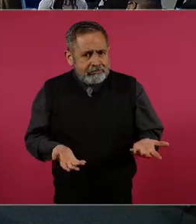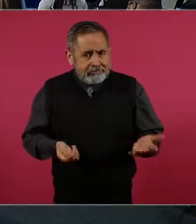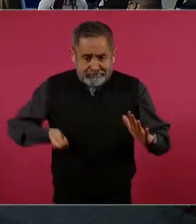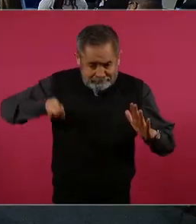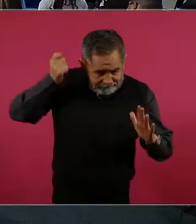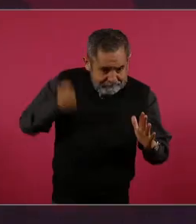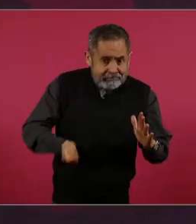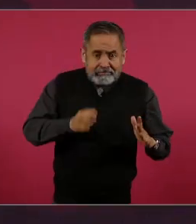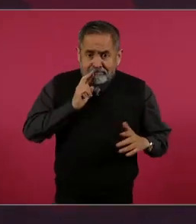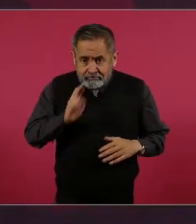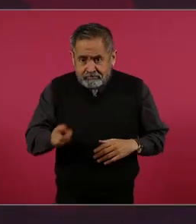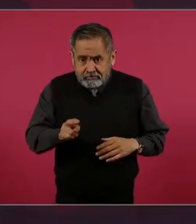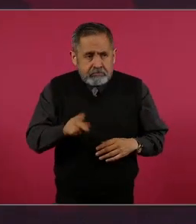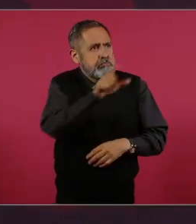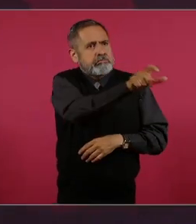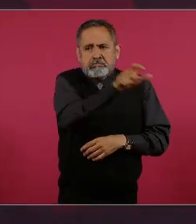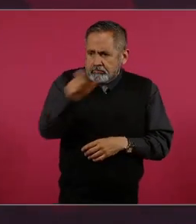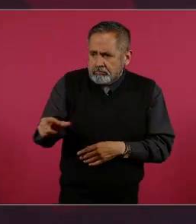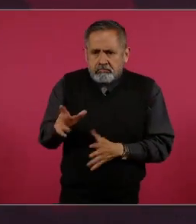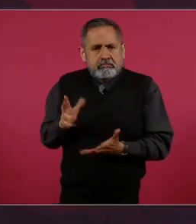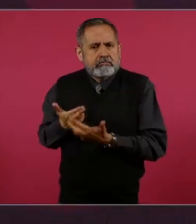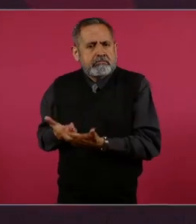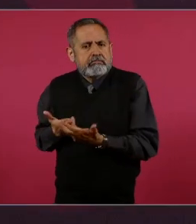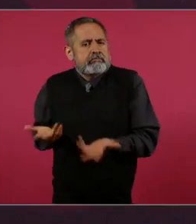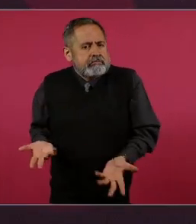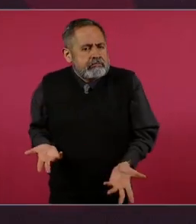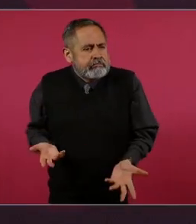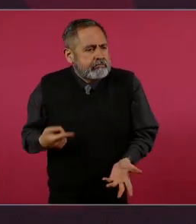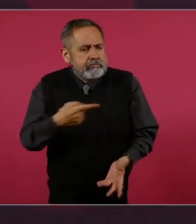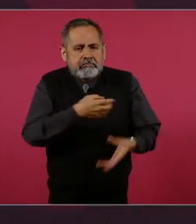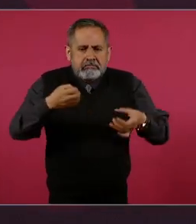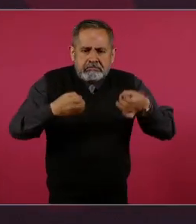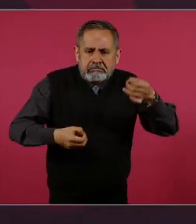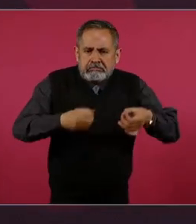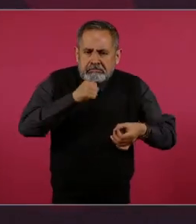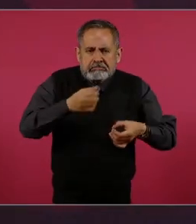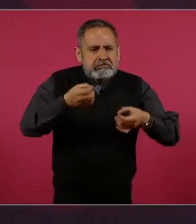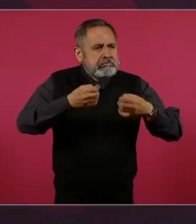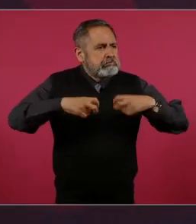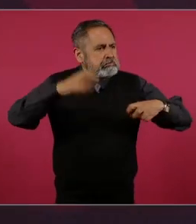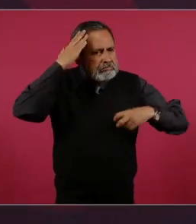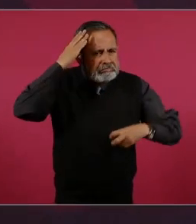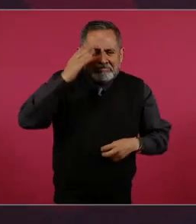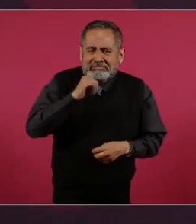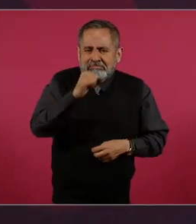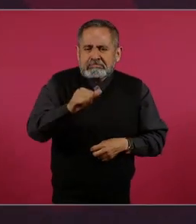los jueces, ni magistrados, ni ministros.